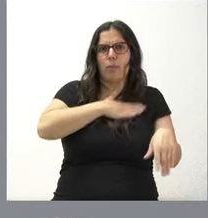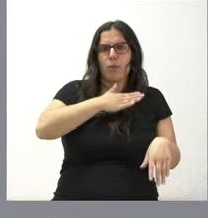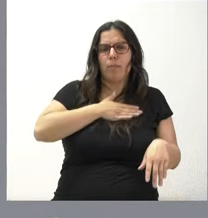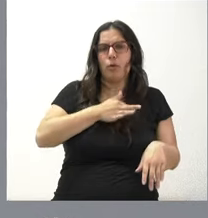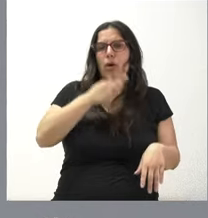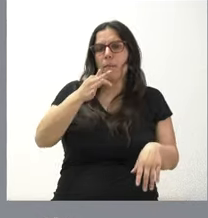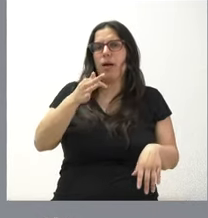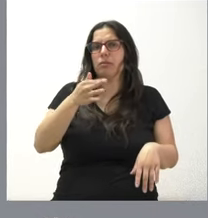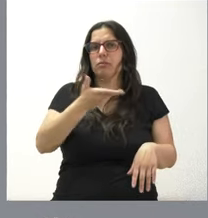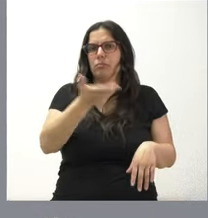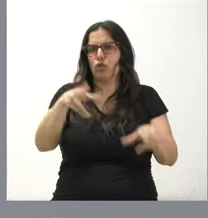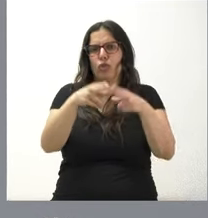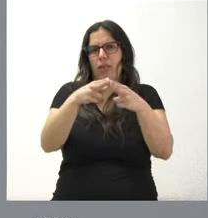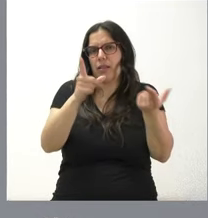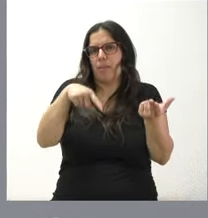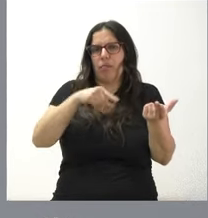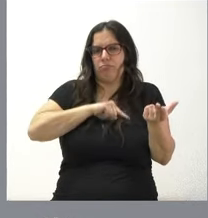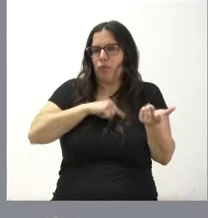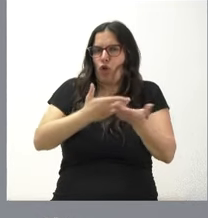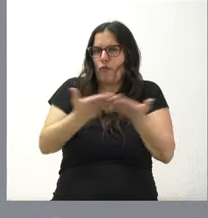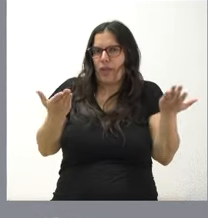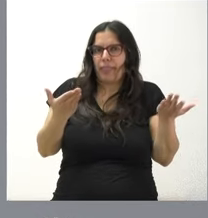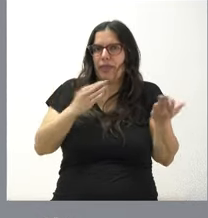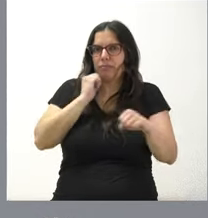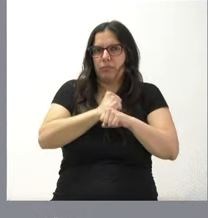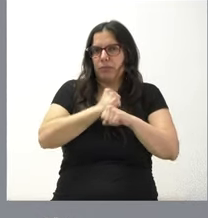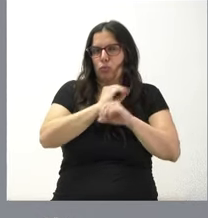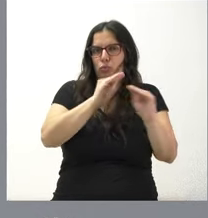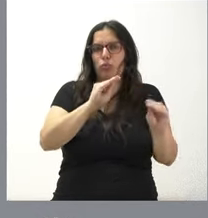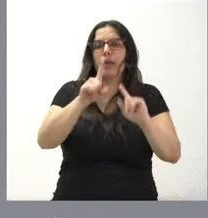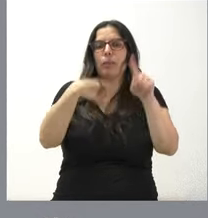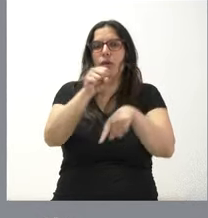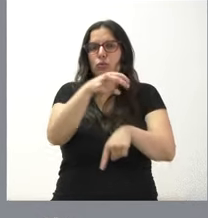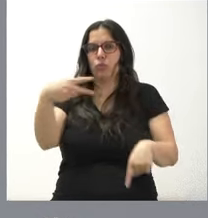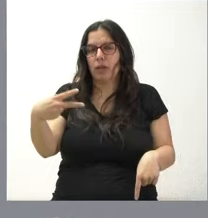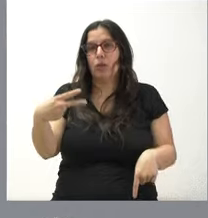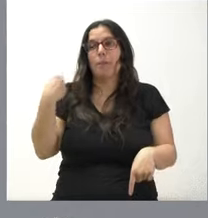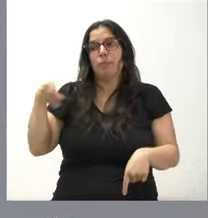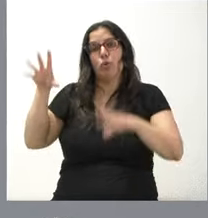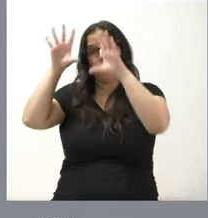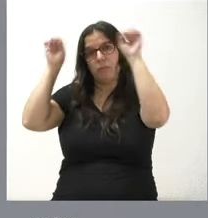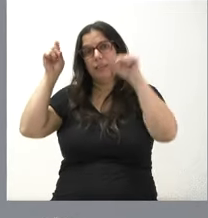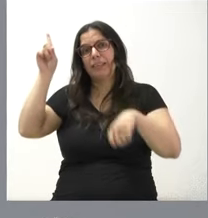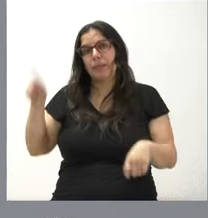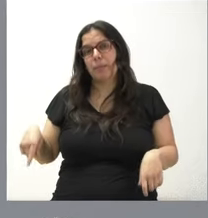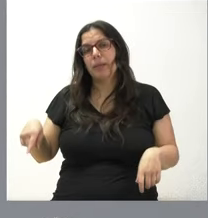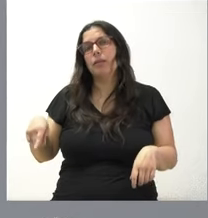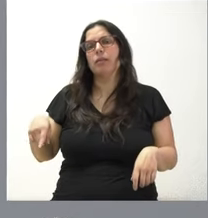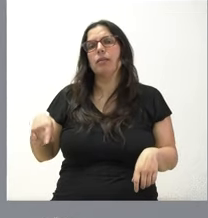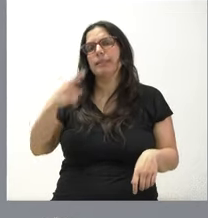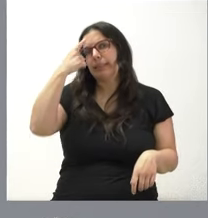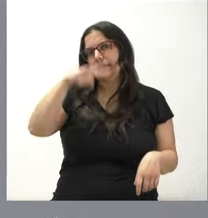sociedad puede confiar plenamente en ellos y les informaremos de su resultado, al igual que también el SEPRONA, que tenemos constancia, que sigue también